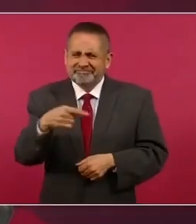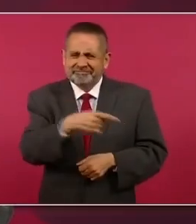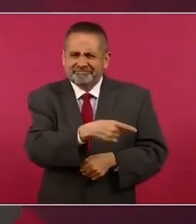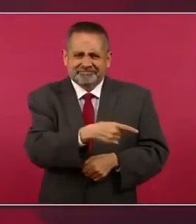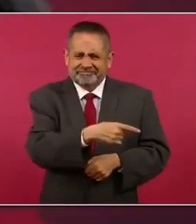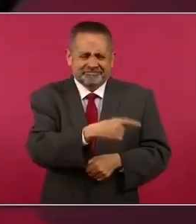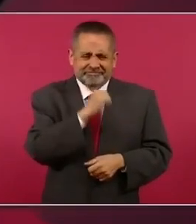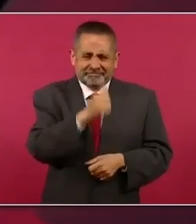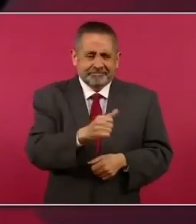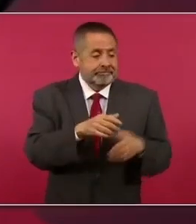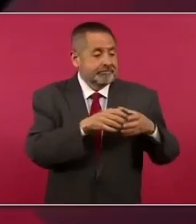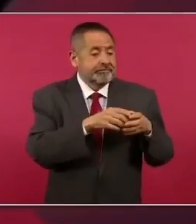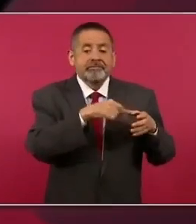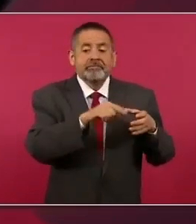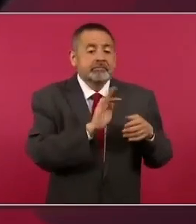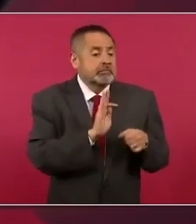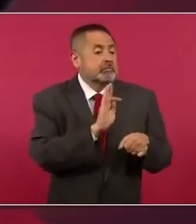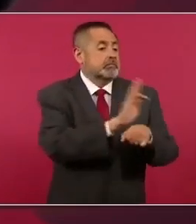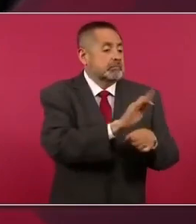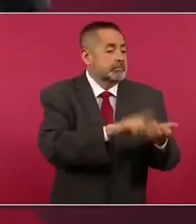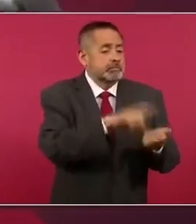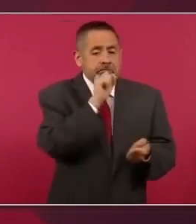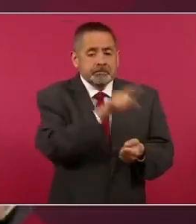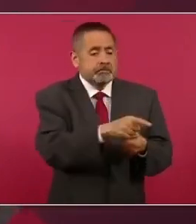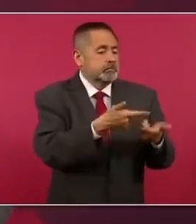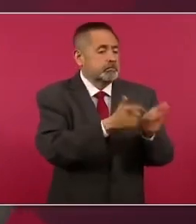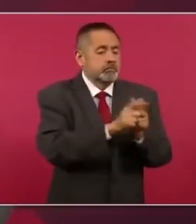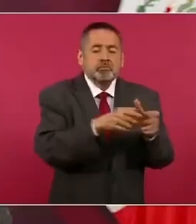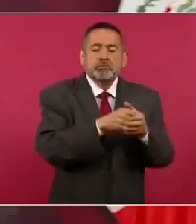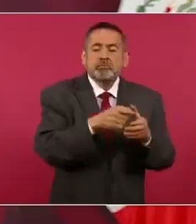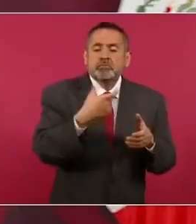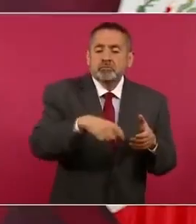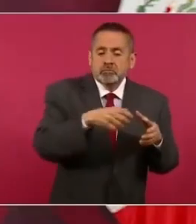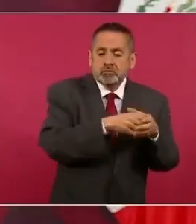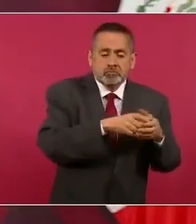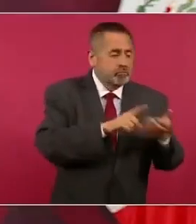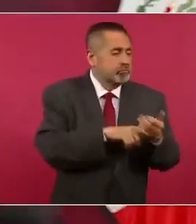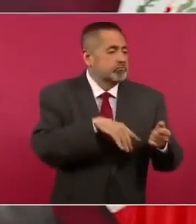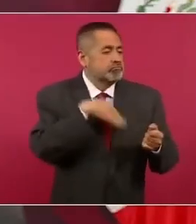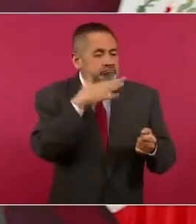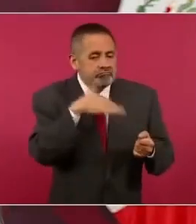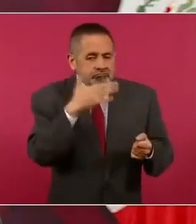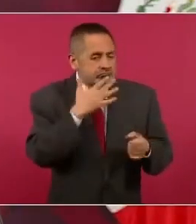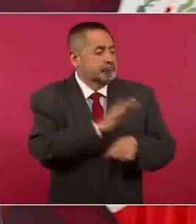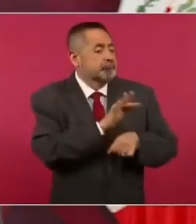defienden los intereses de las minorías defienden la corrupción